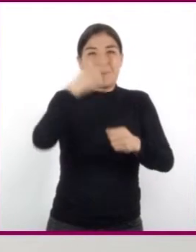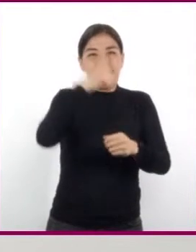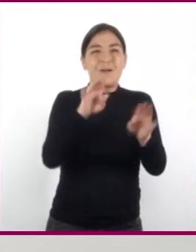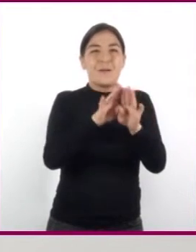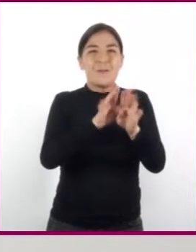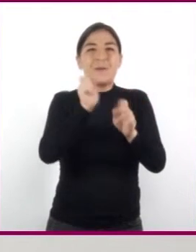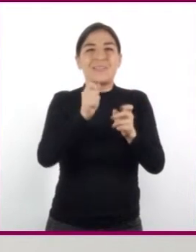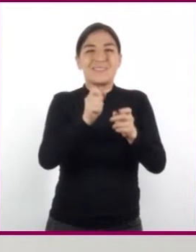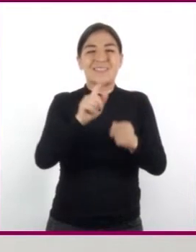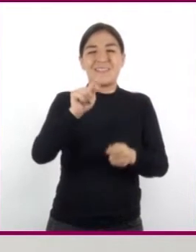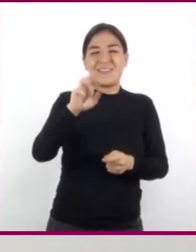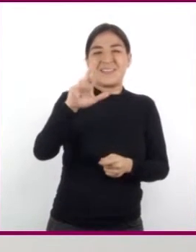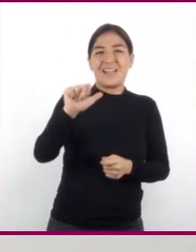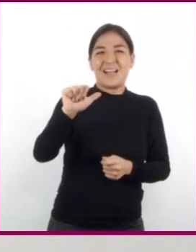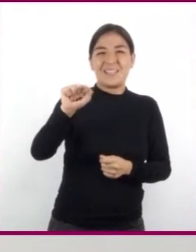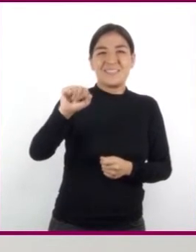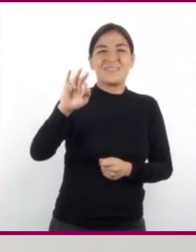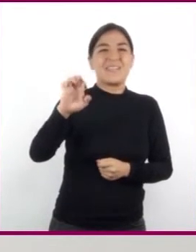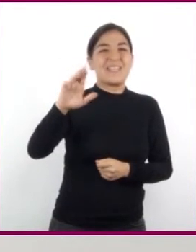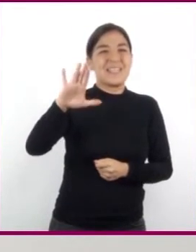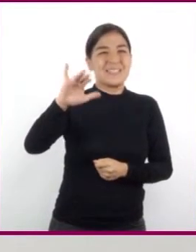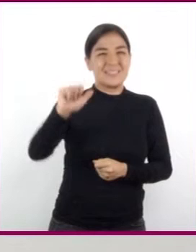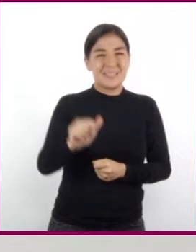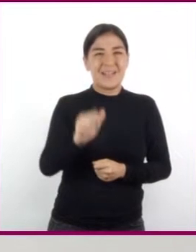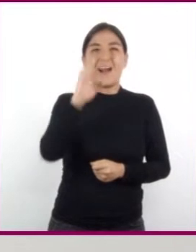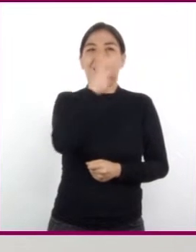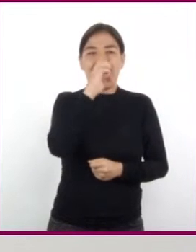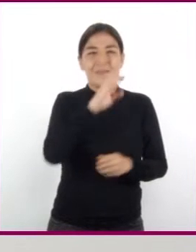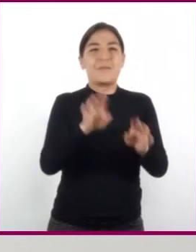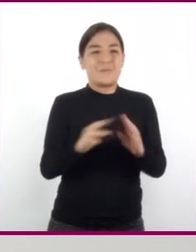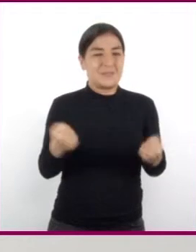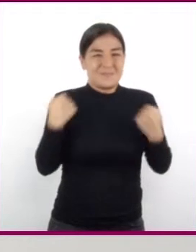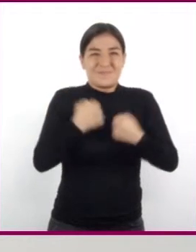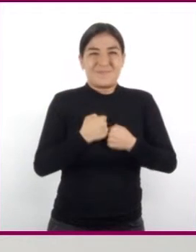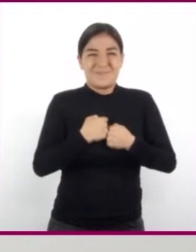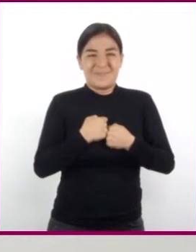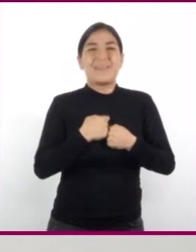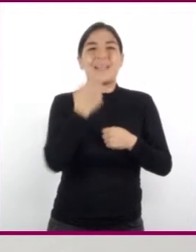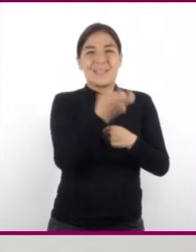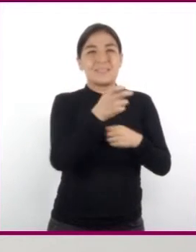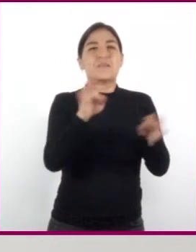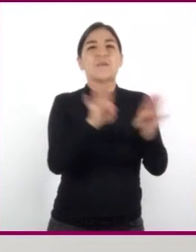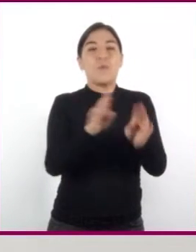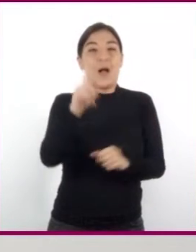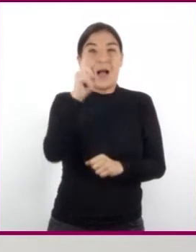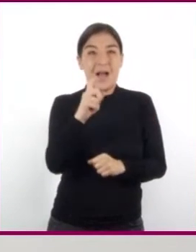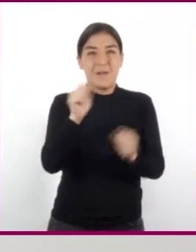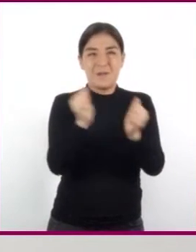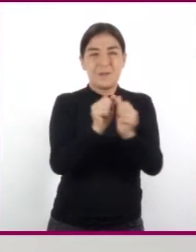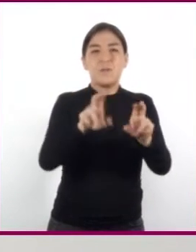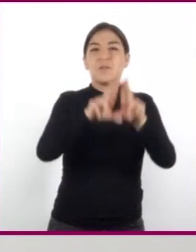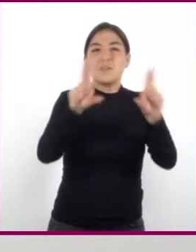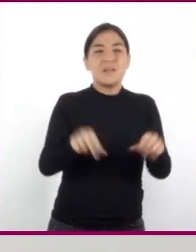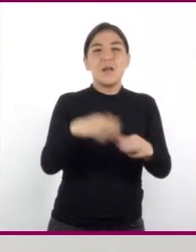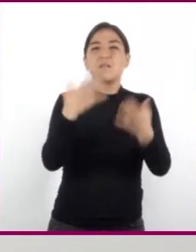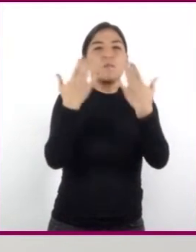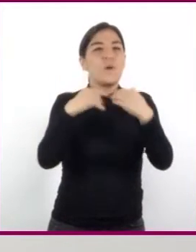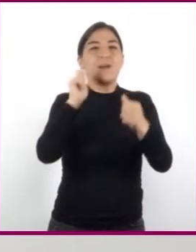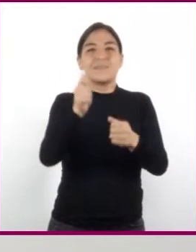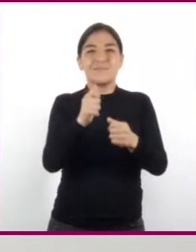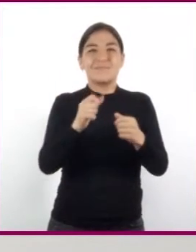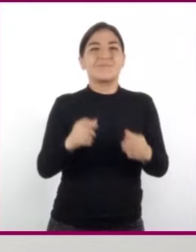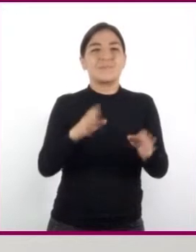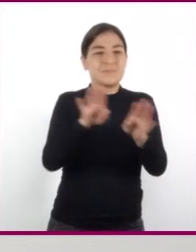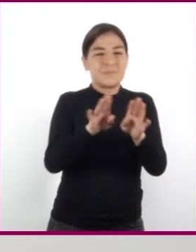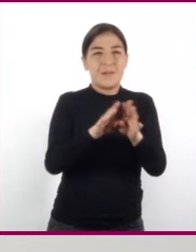de calor, los cuerpos deben tener paredes que lo permitan. En el agua con hielos no había paredes entre